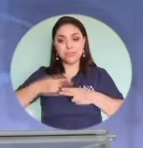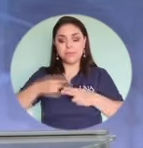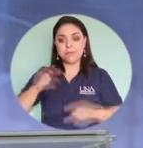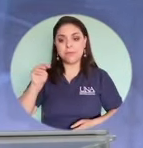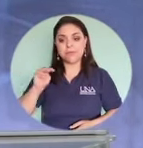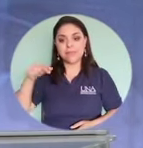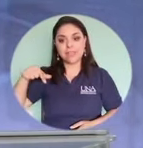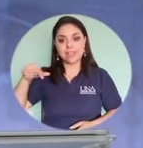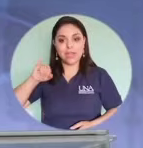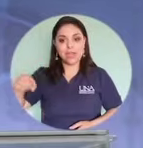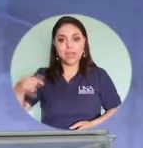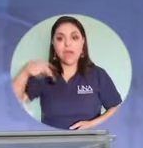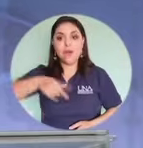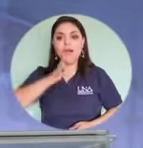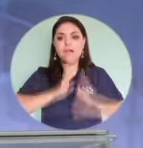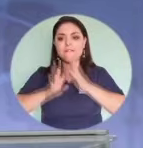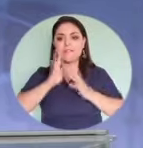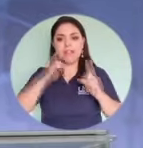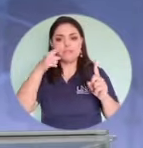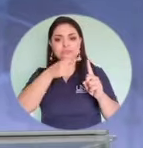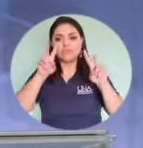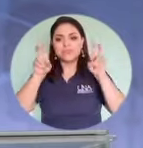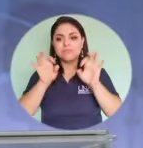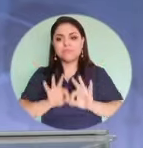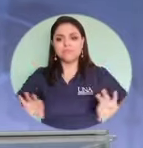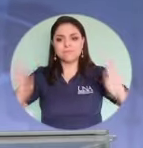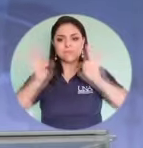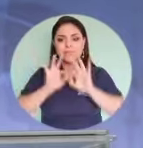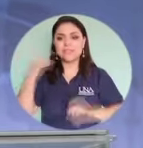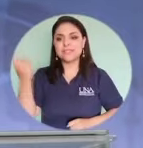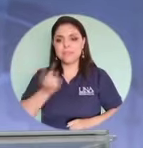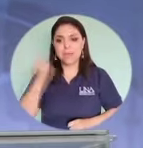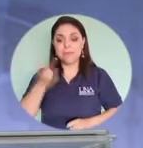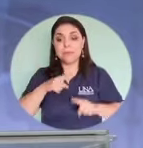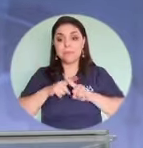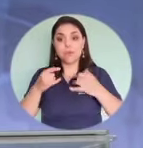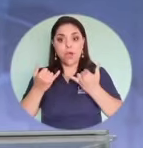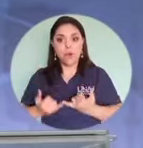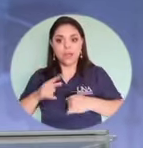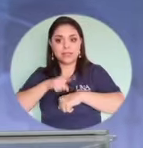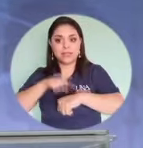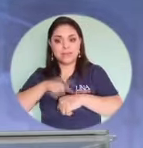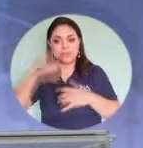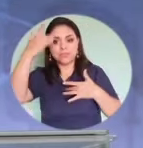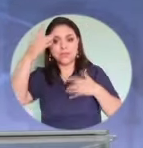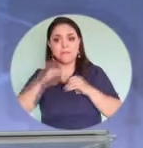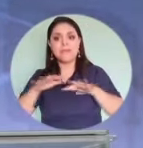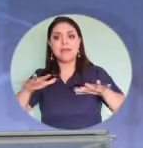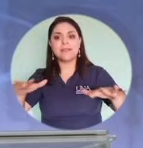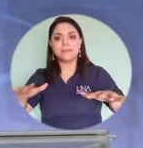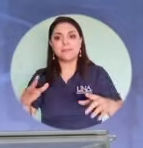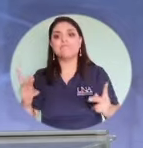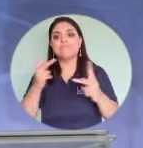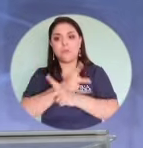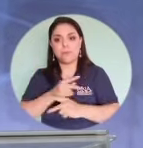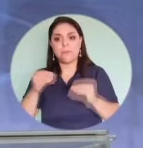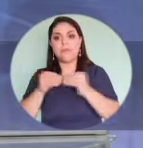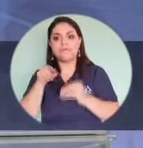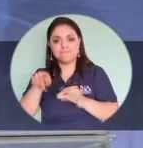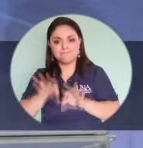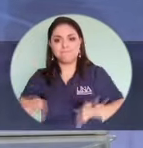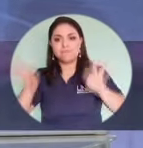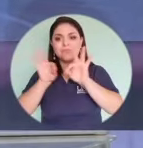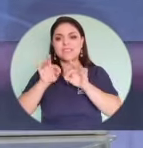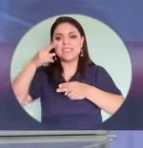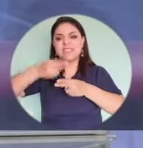vamos a hablar de un tema pero fundamental siempre, pero en tiempos de pandemia ni qué decir, el tema de la ciberseguridad. Y